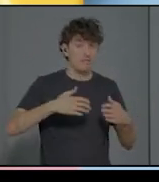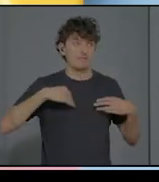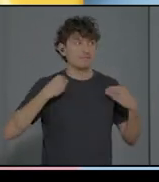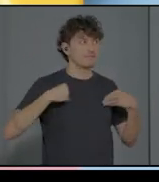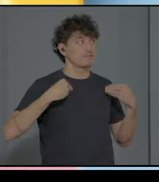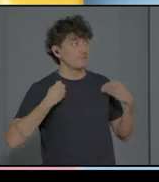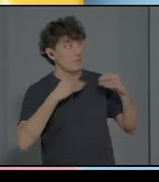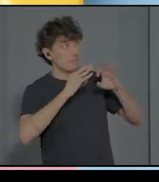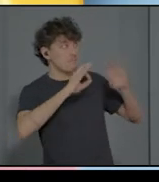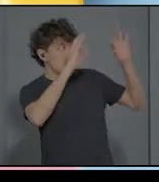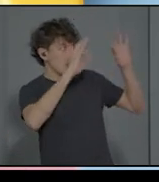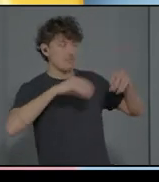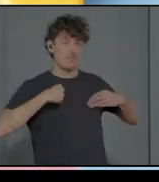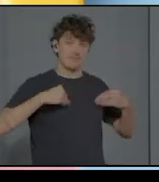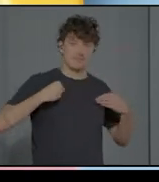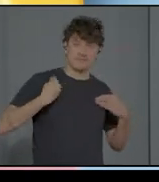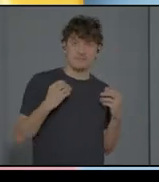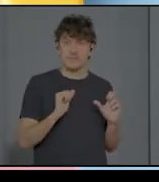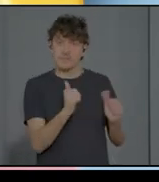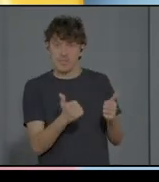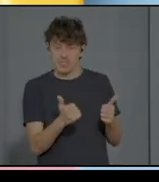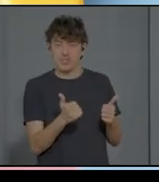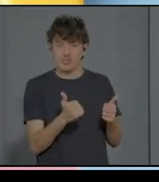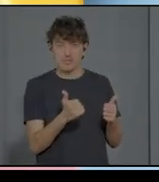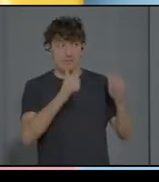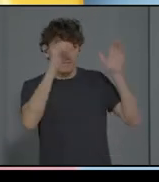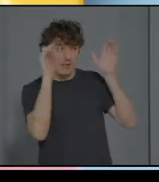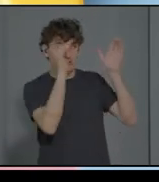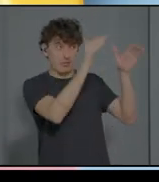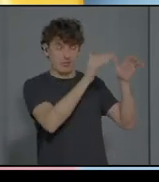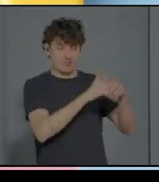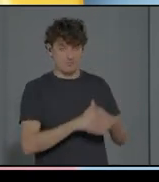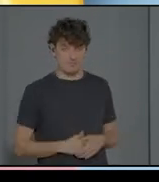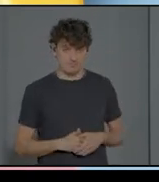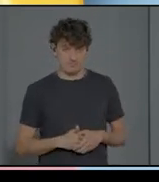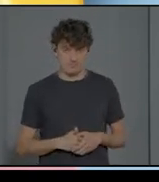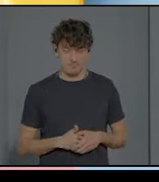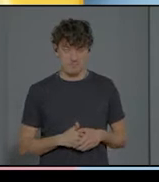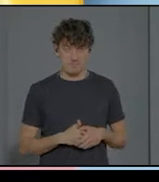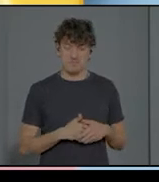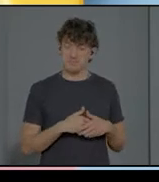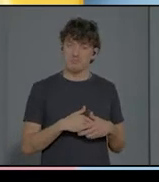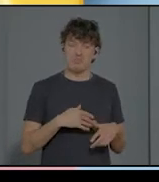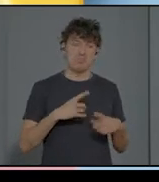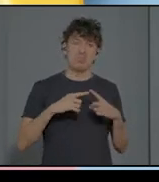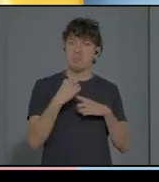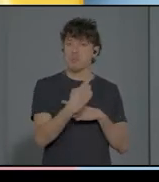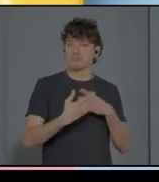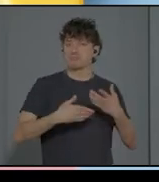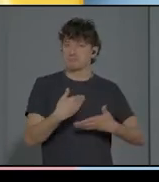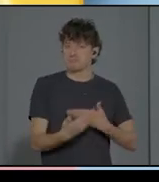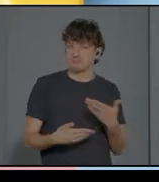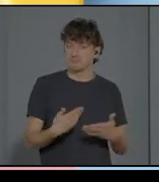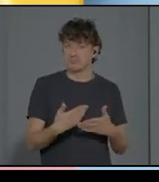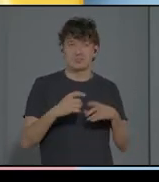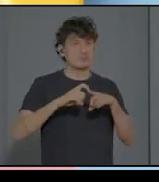enfoca su atención ahí. Y al cabo de un rato, el otro aspecto que regula, aparte del planto de que